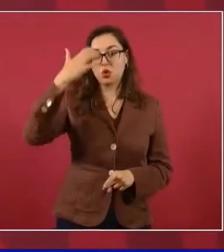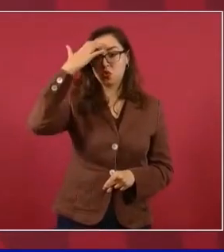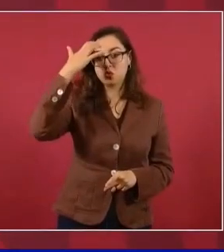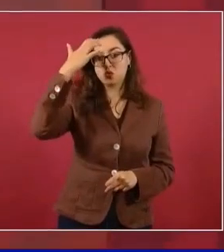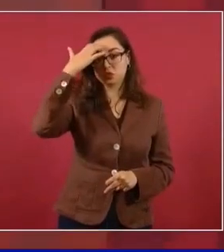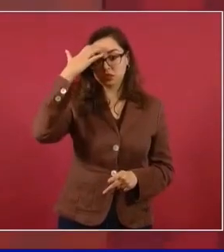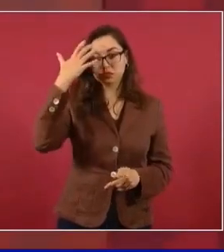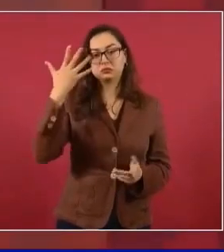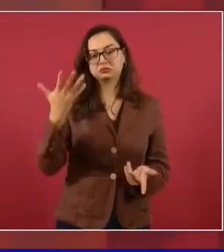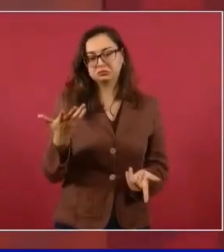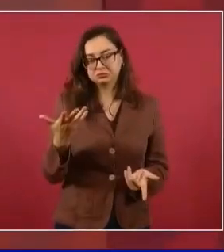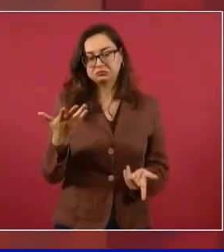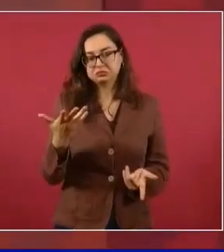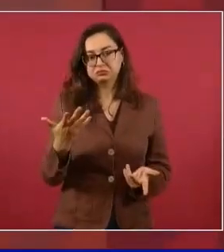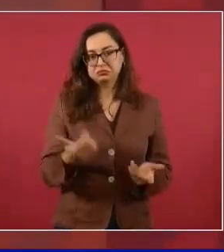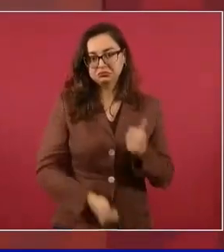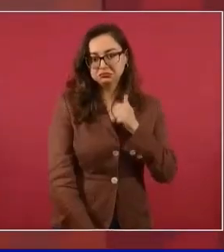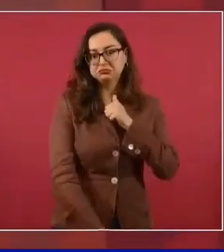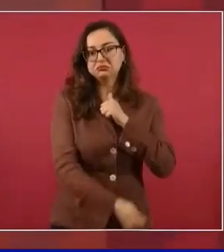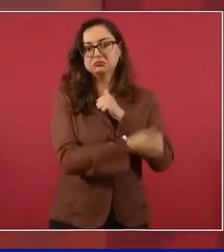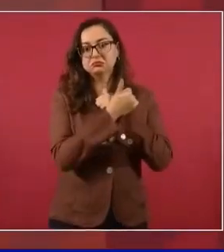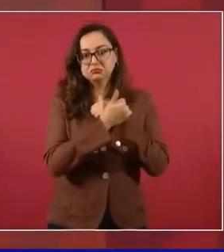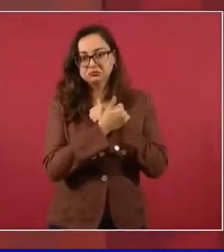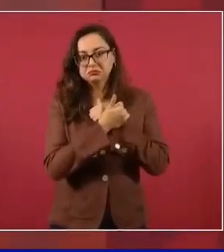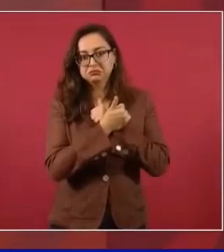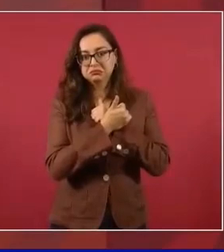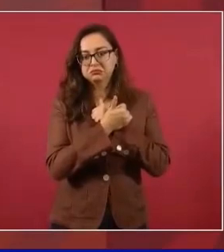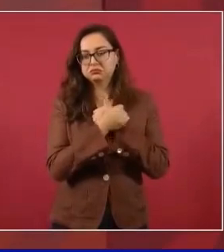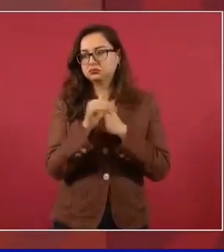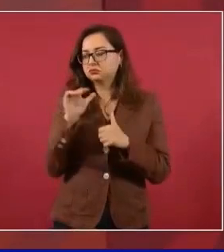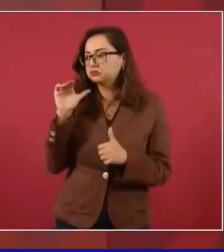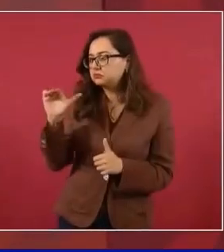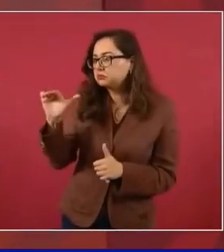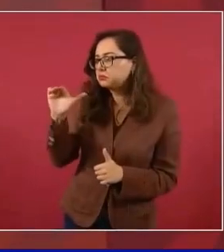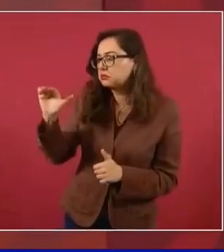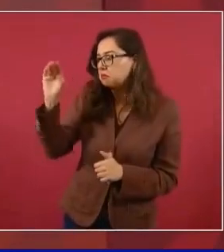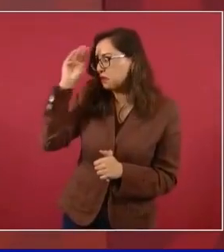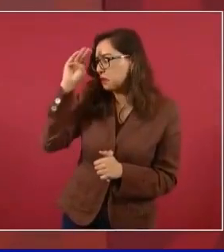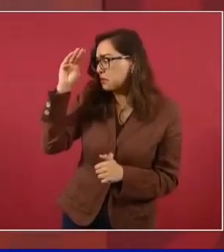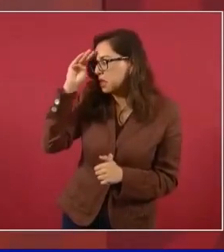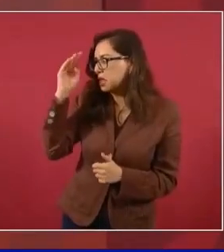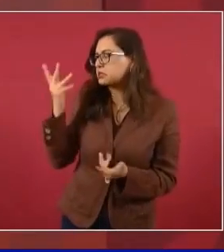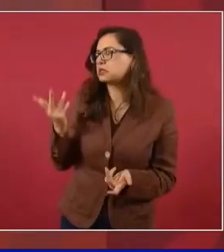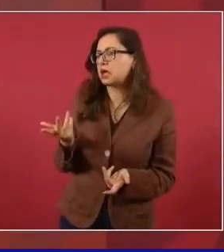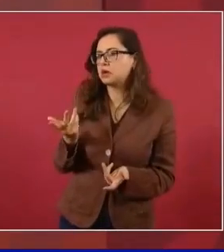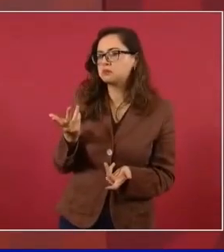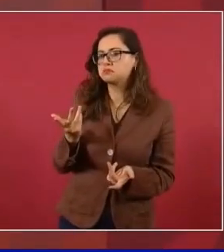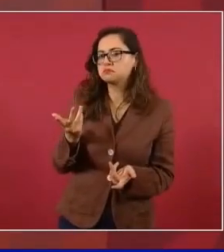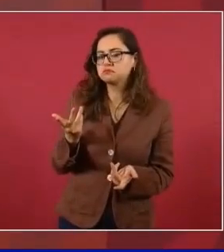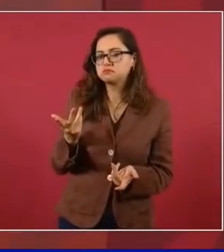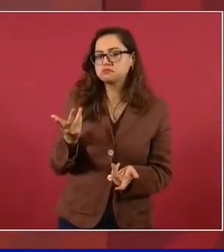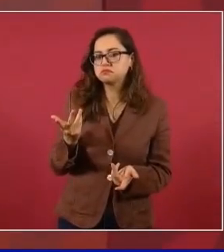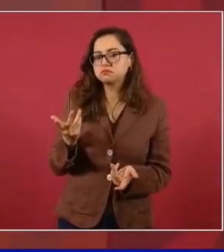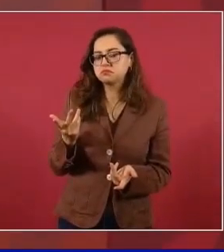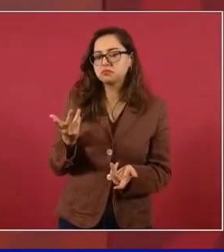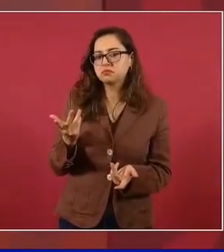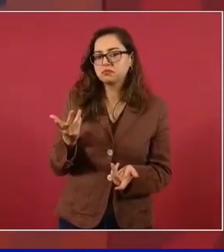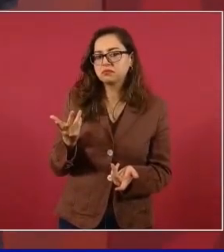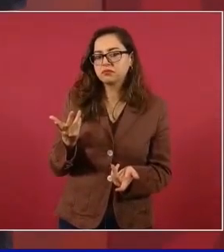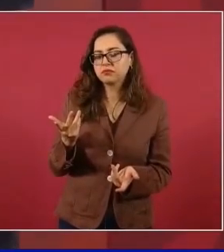pero cercana, está pensando que no